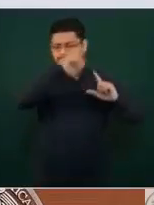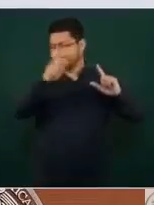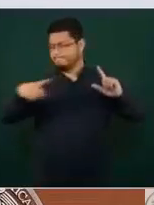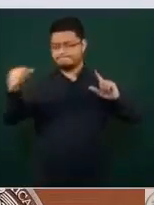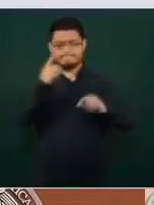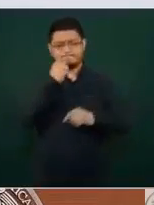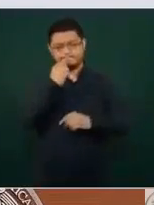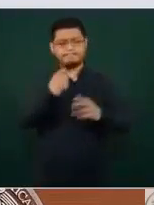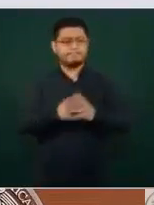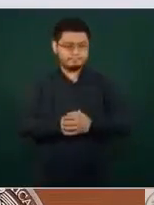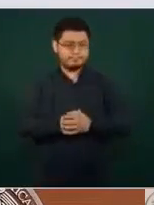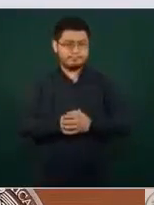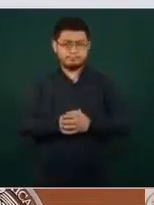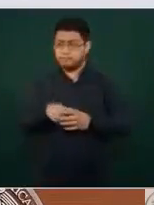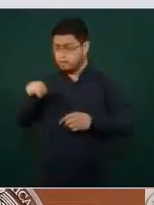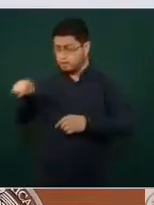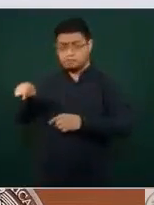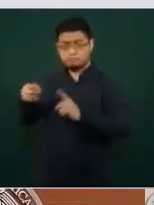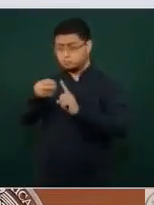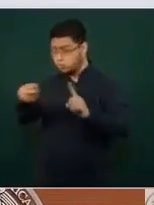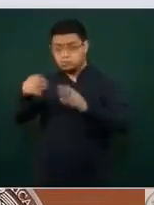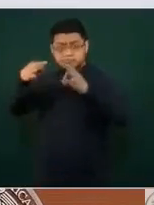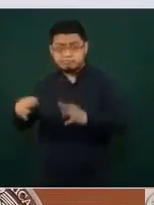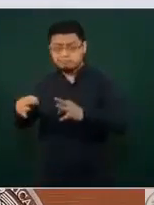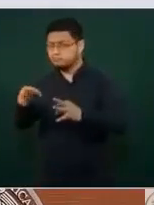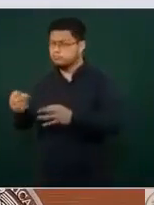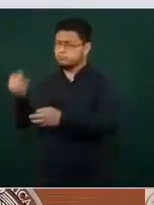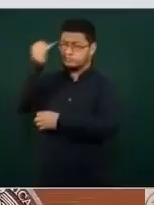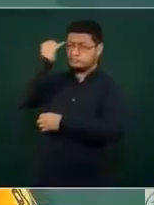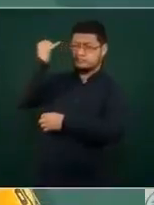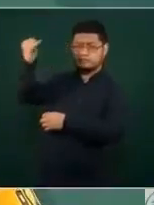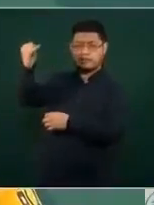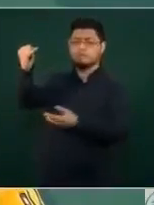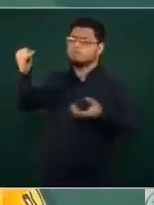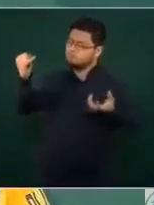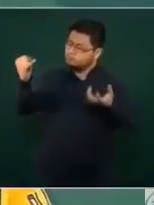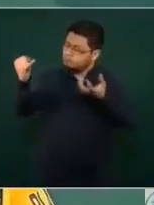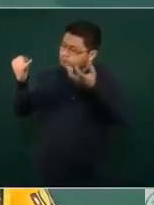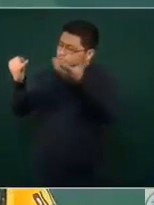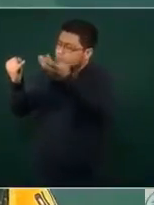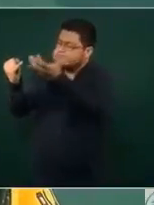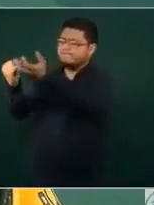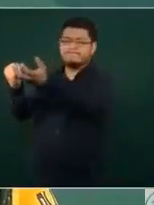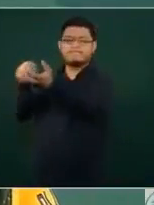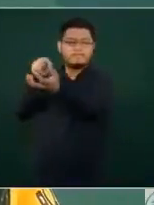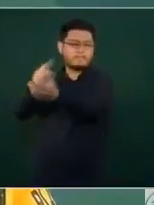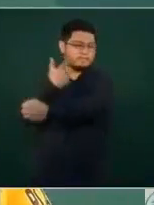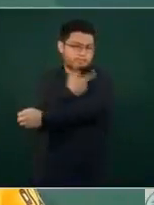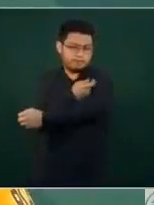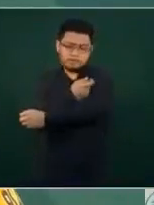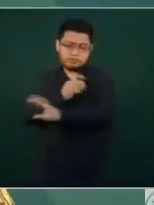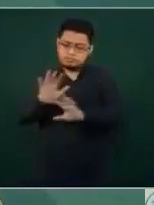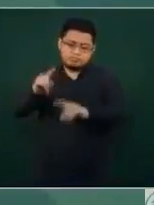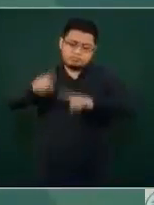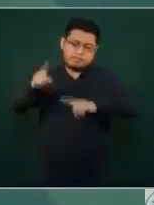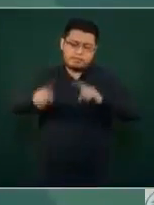Nacional. Y de ahí se hace la distribución a los lugares alejados o a los lugares donde se requiera de acuerdo al planeo que